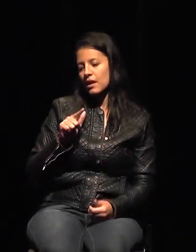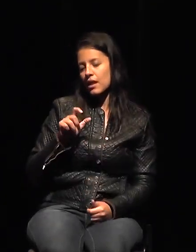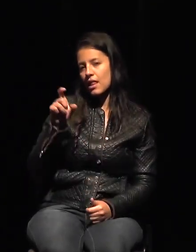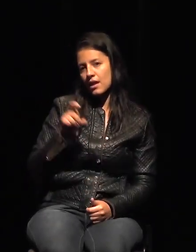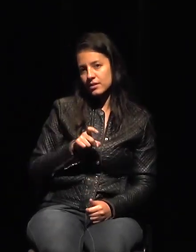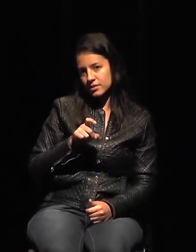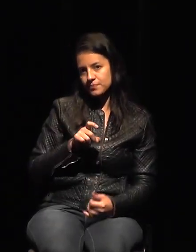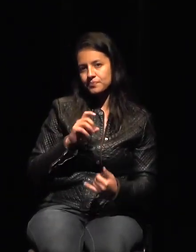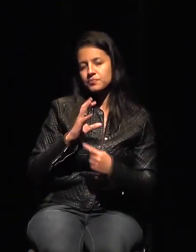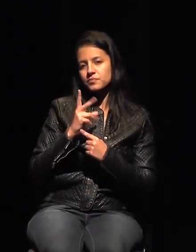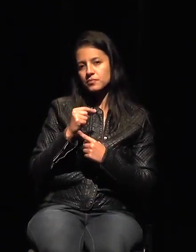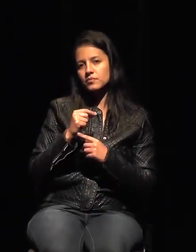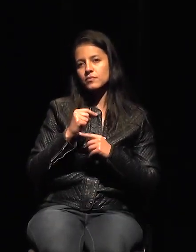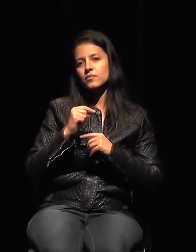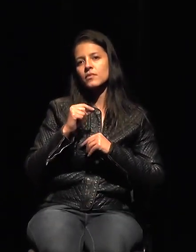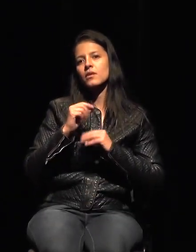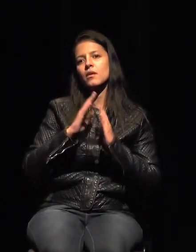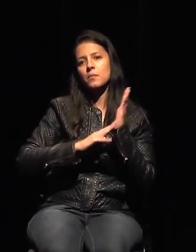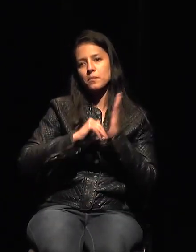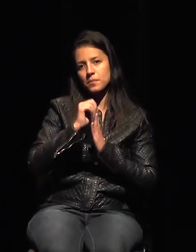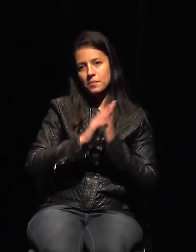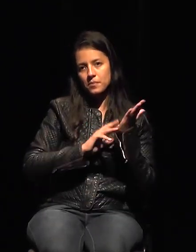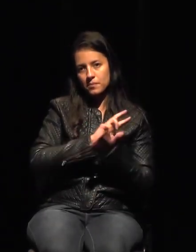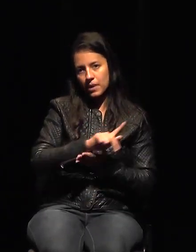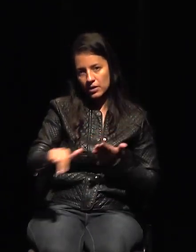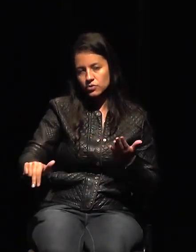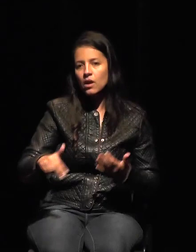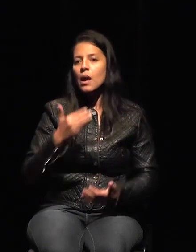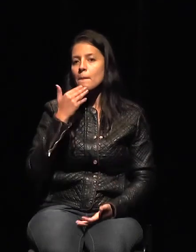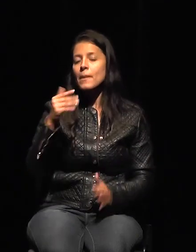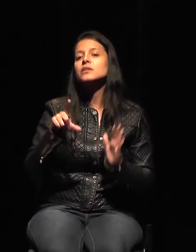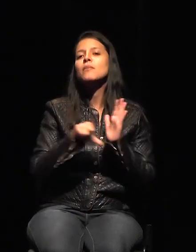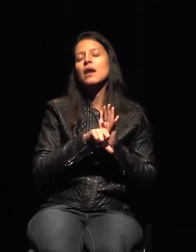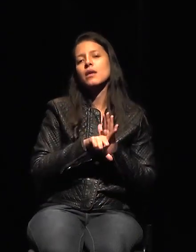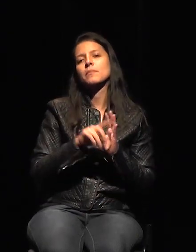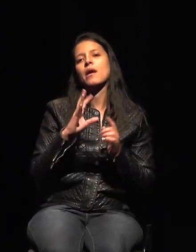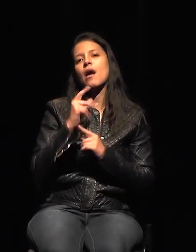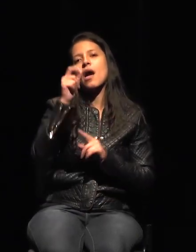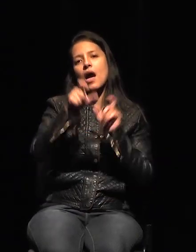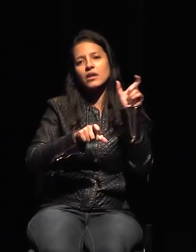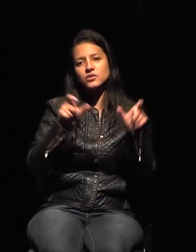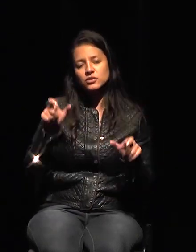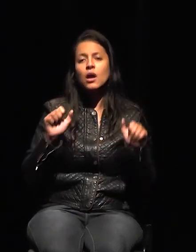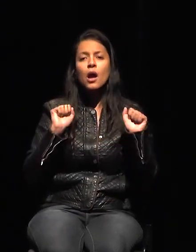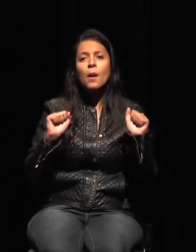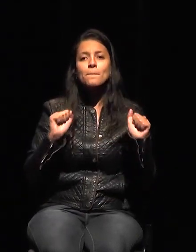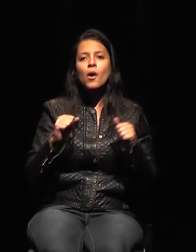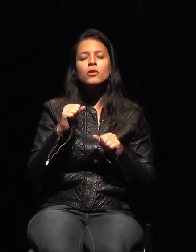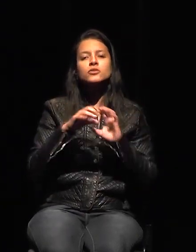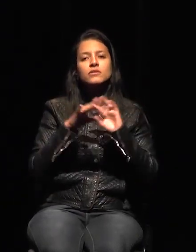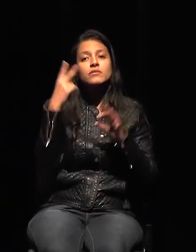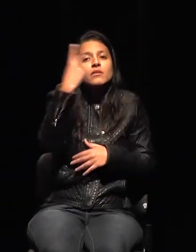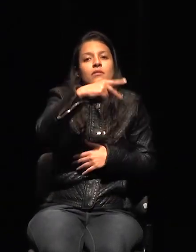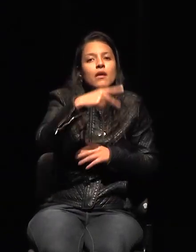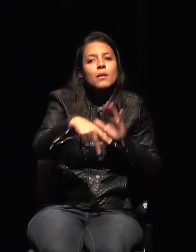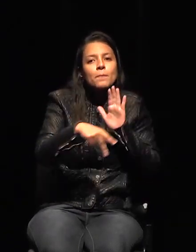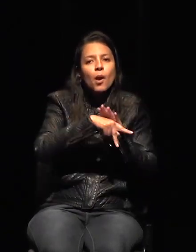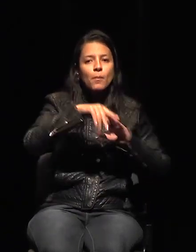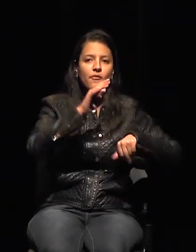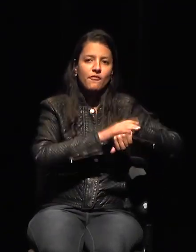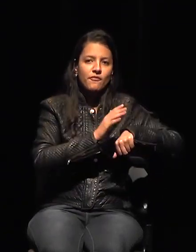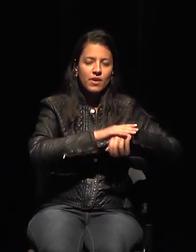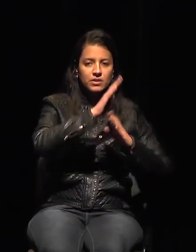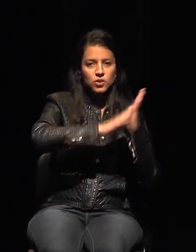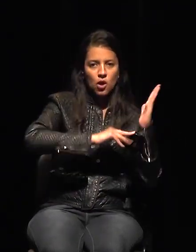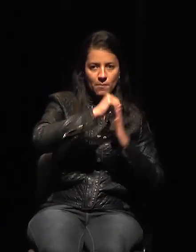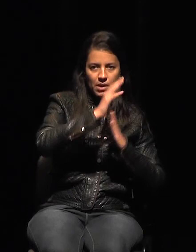brasileños puedan circular con sus propias obras entrando o saliendo del país sin pagar impuestos,